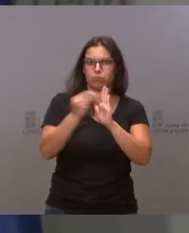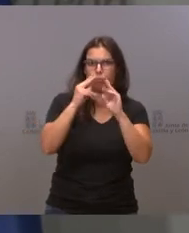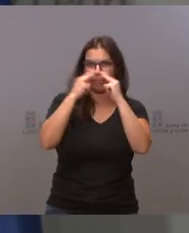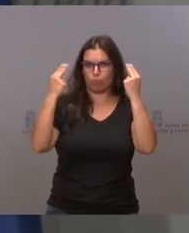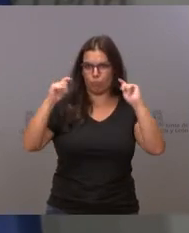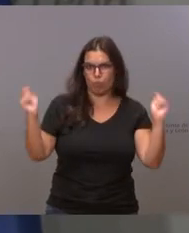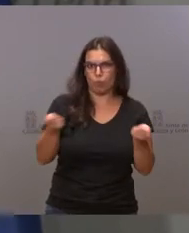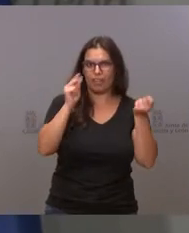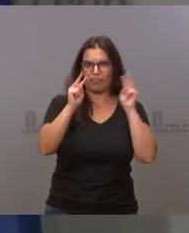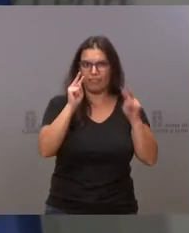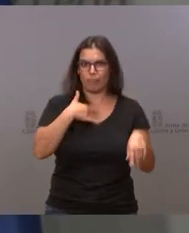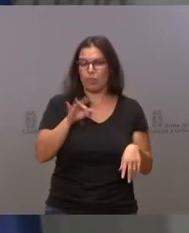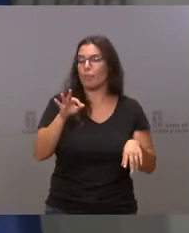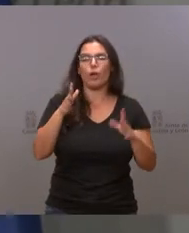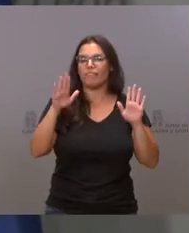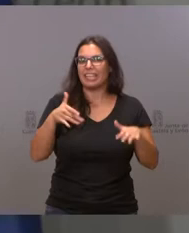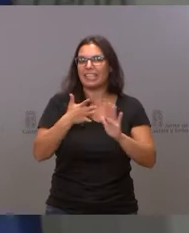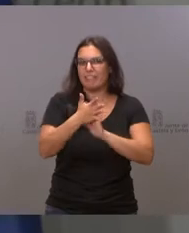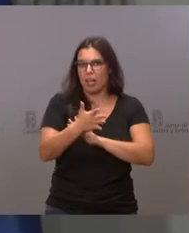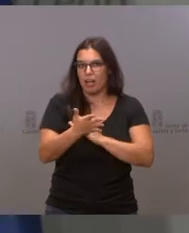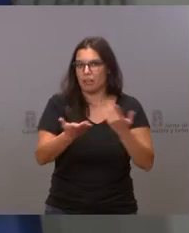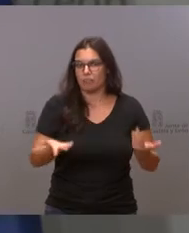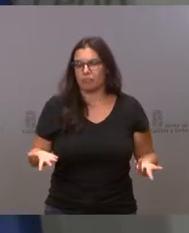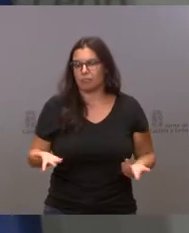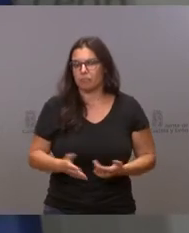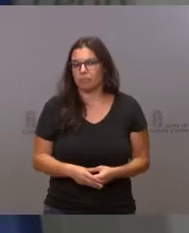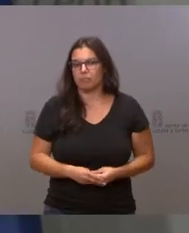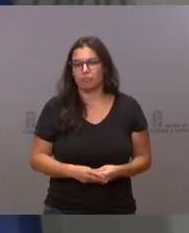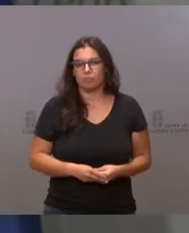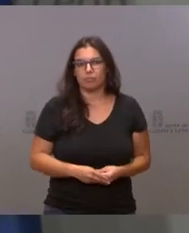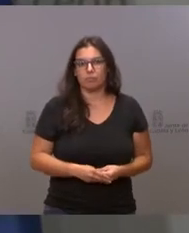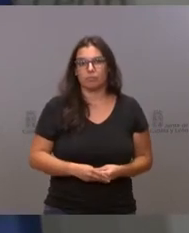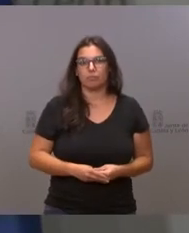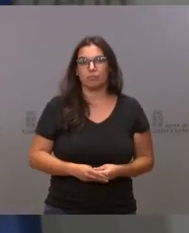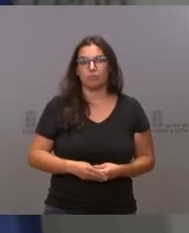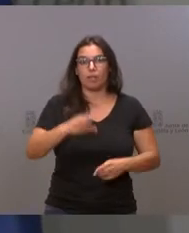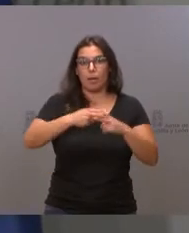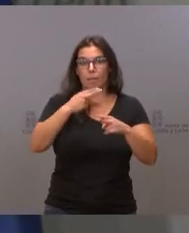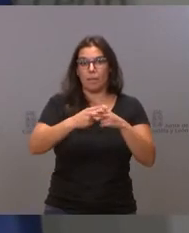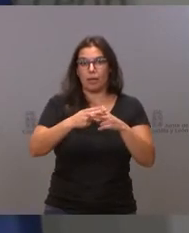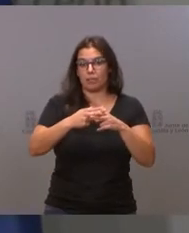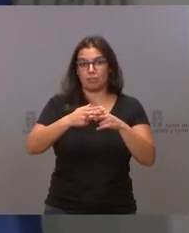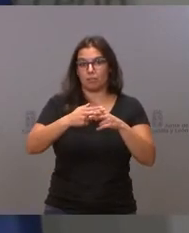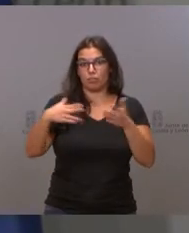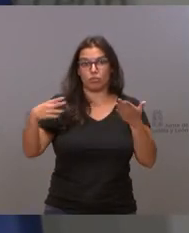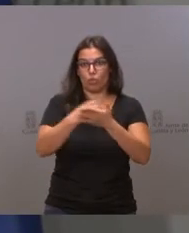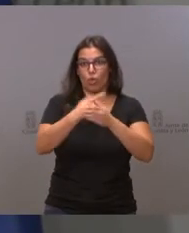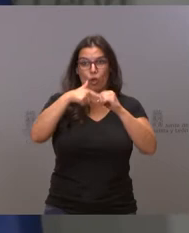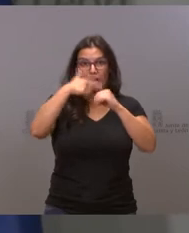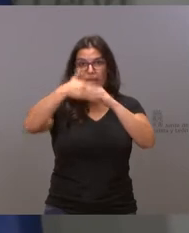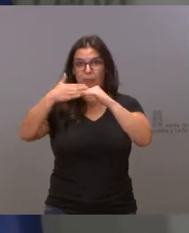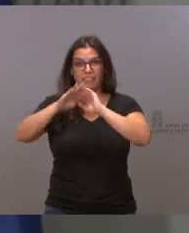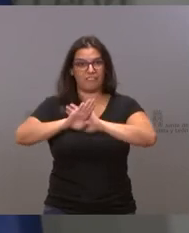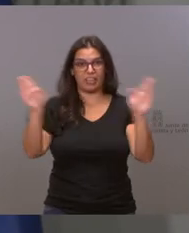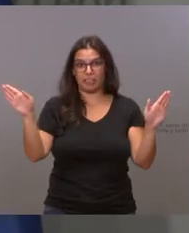que viene a suponer es que en todos los locales se suprime el aforo. La actividad